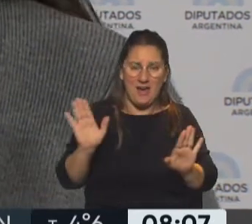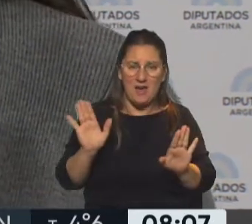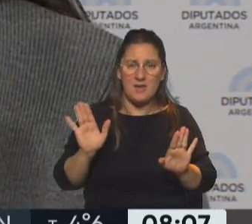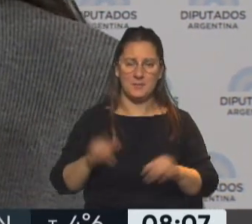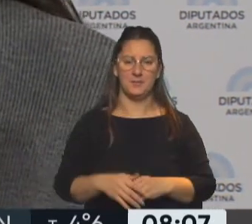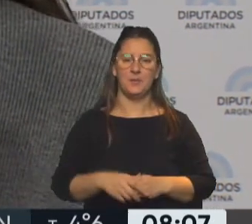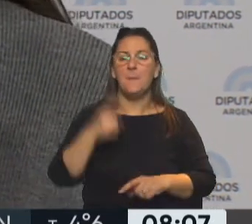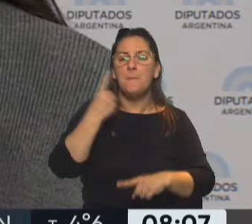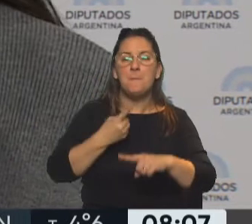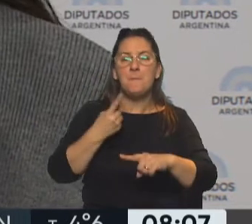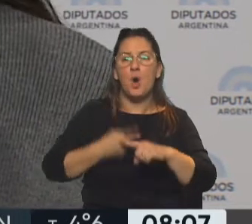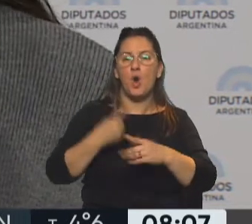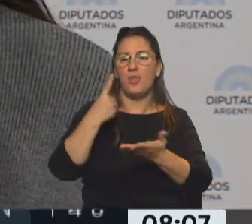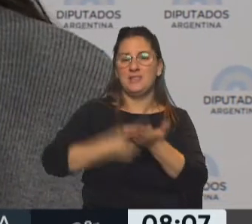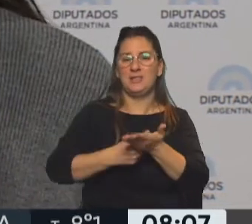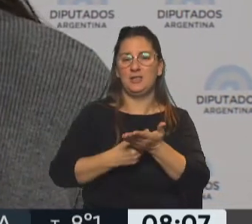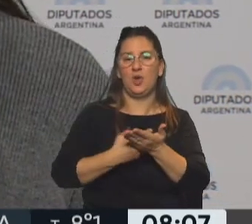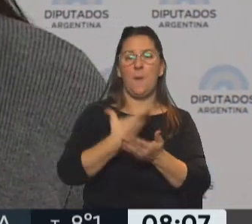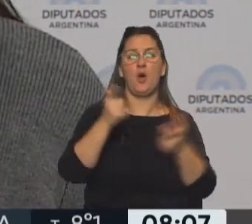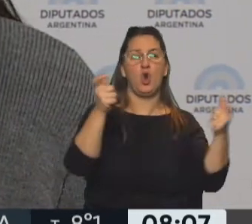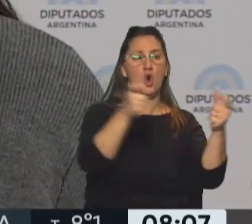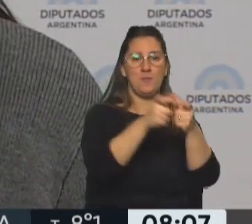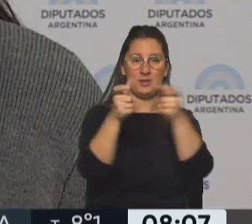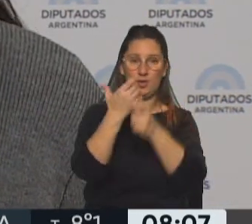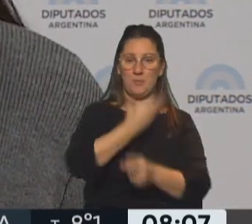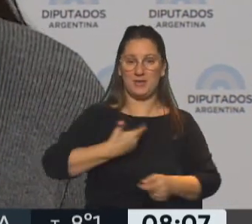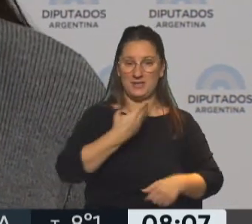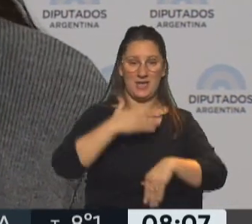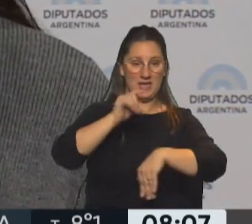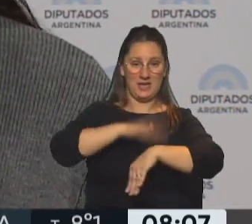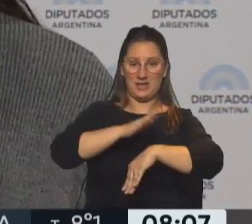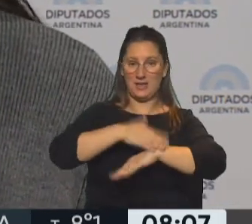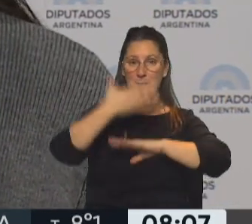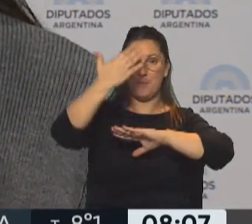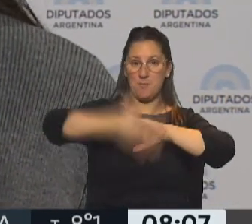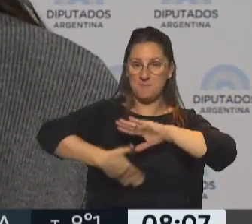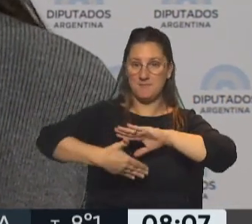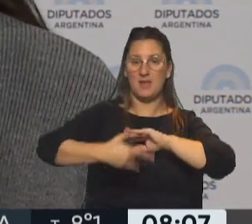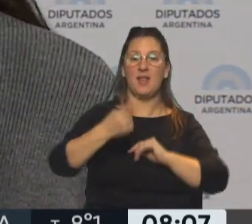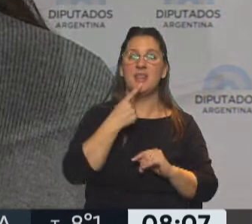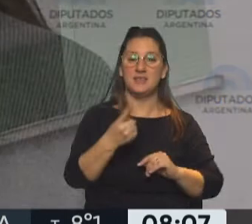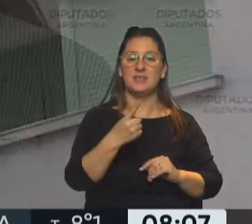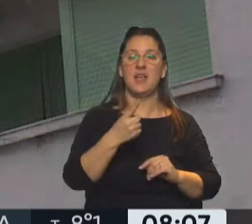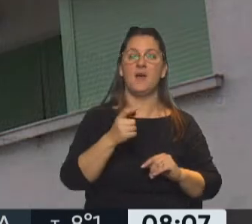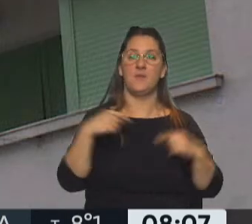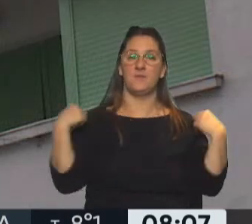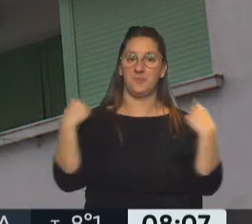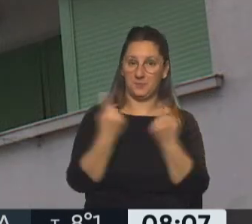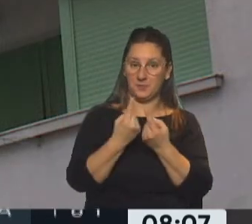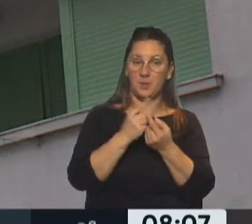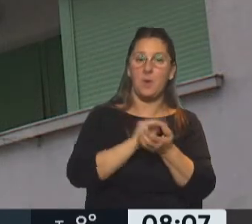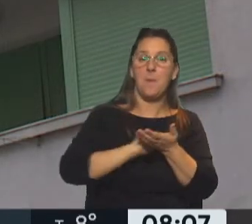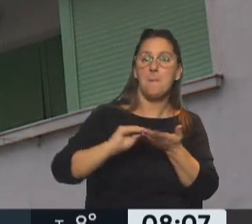Creo que por la decisión de los presidentes de las comisiones con el plazo que nos auto habíamos dado, que era tener un despacho y una